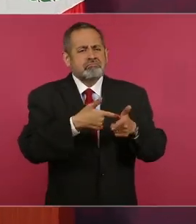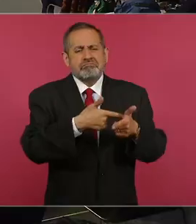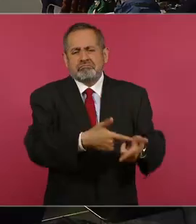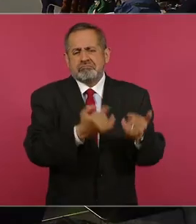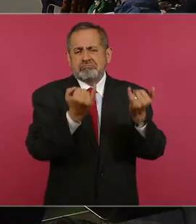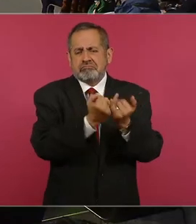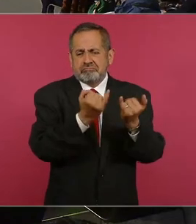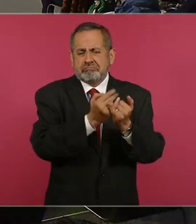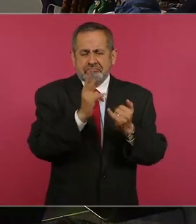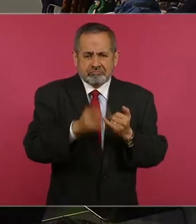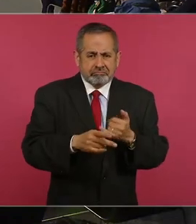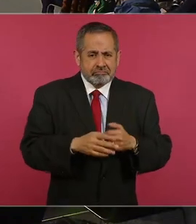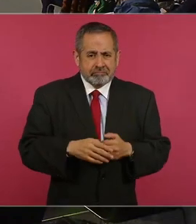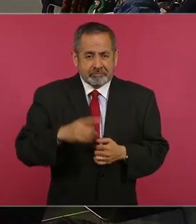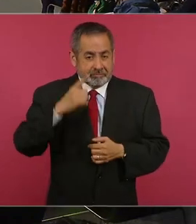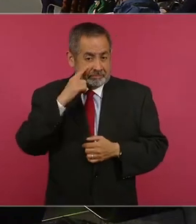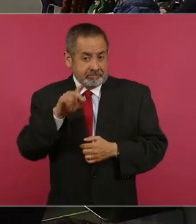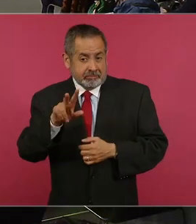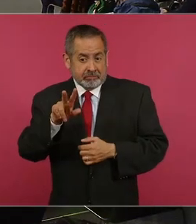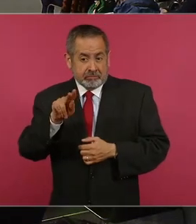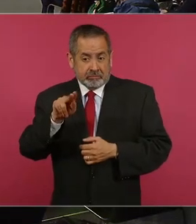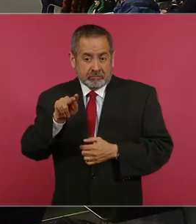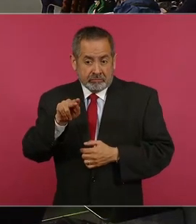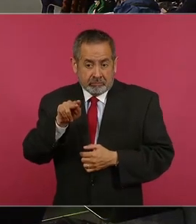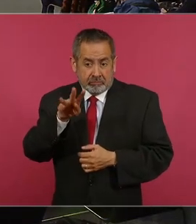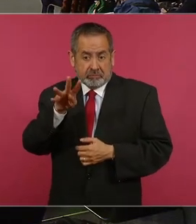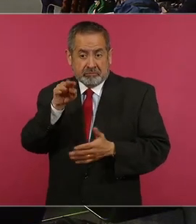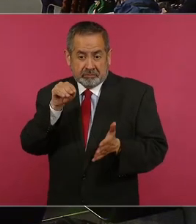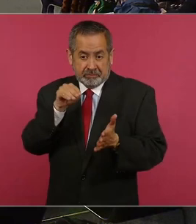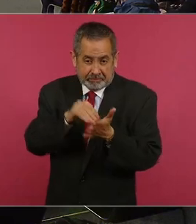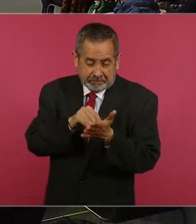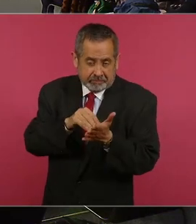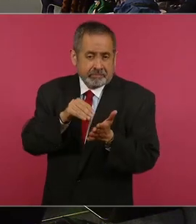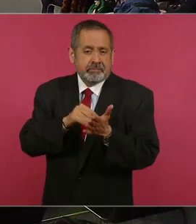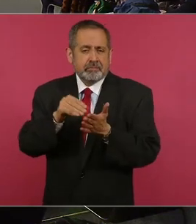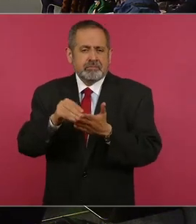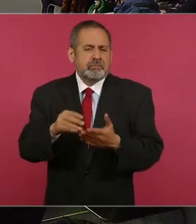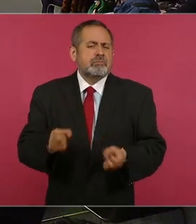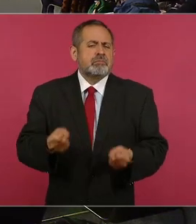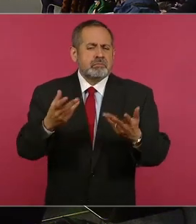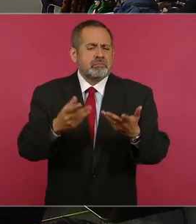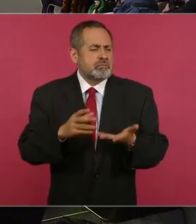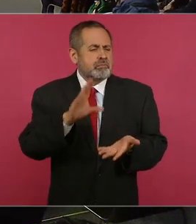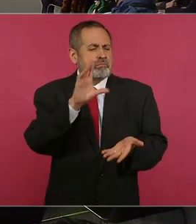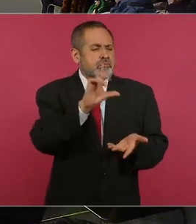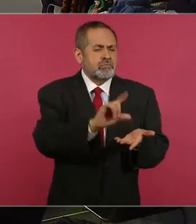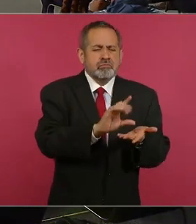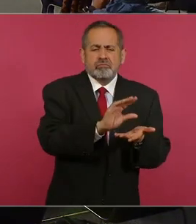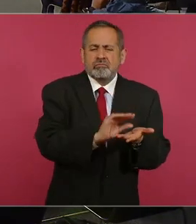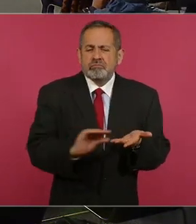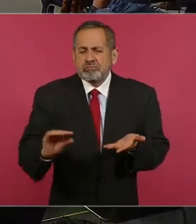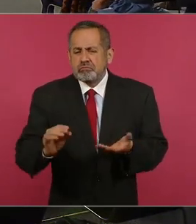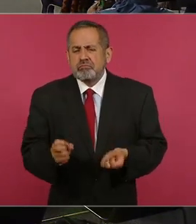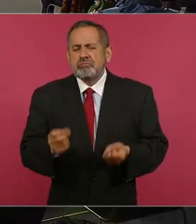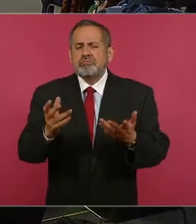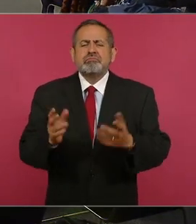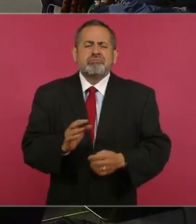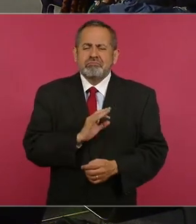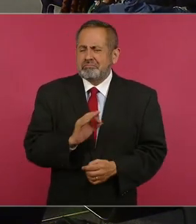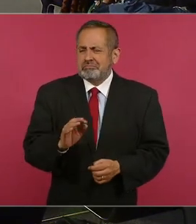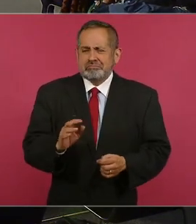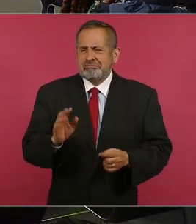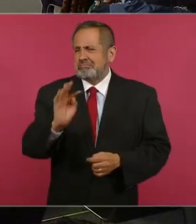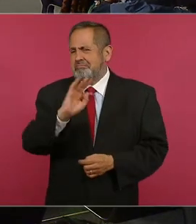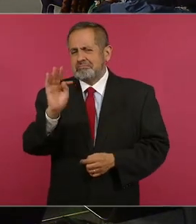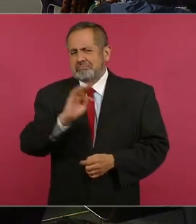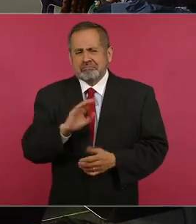Entonces, de los ochenta y cuatro mil millones, ¿cuánto podría ser la disminución? A